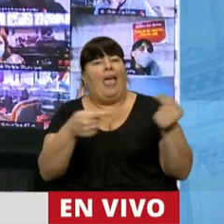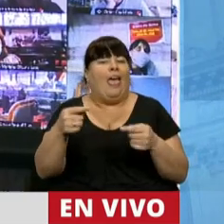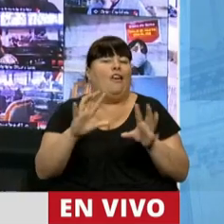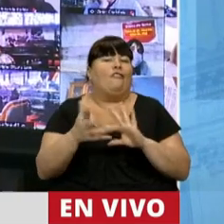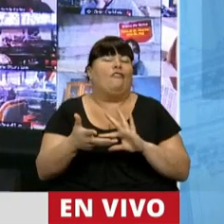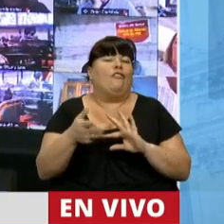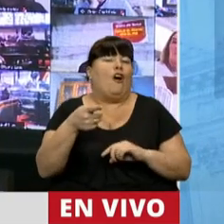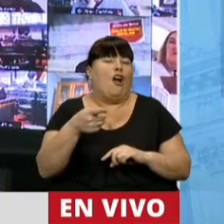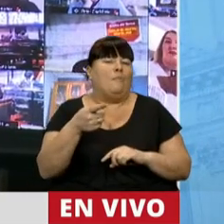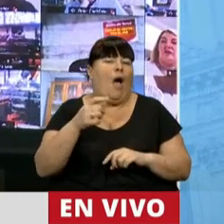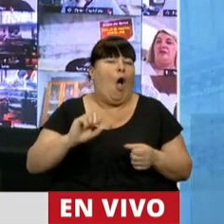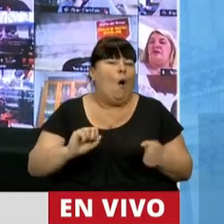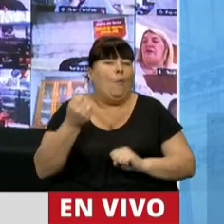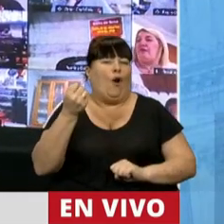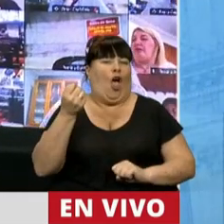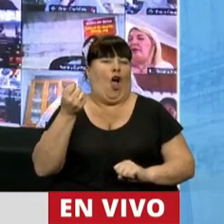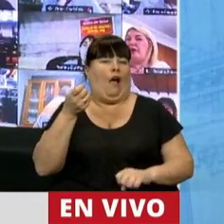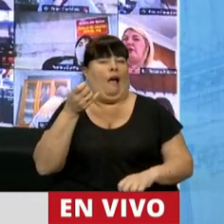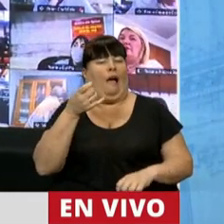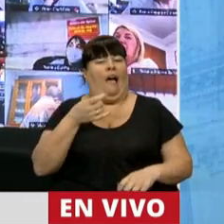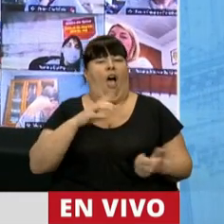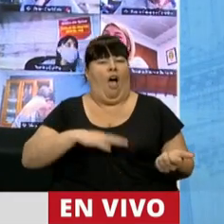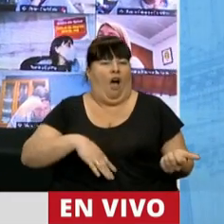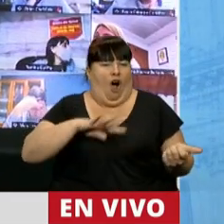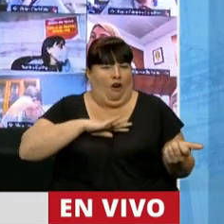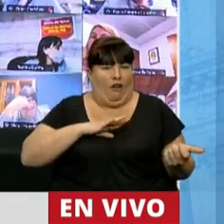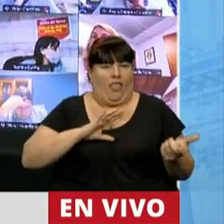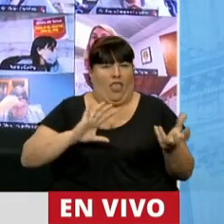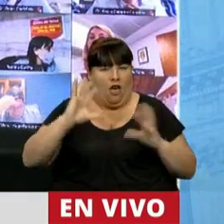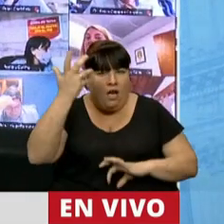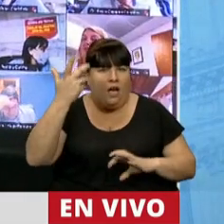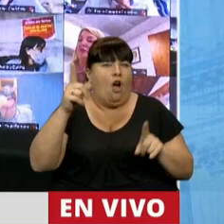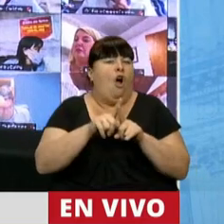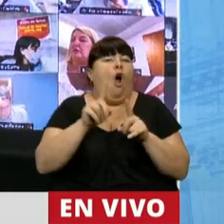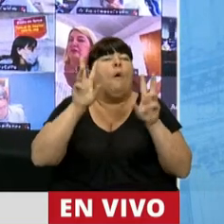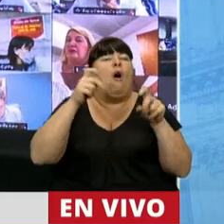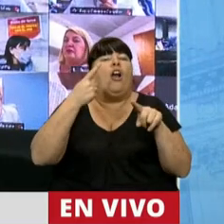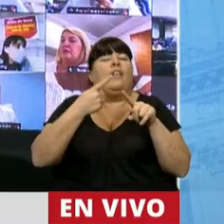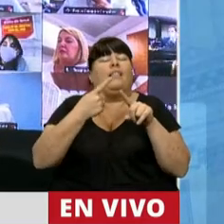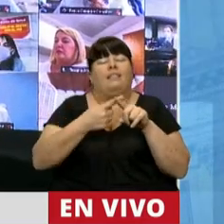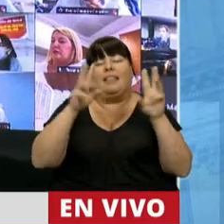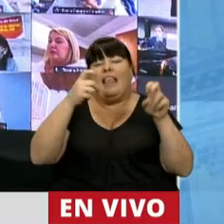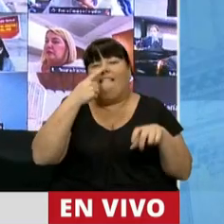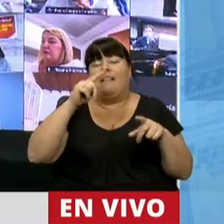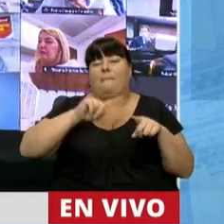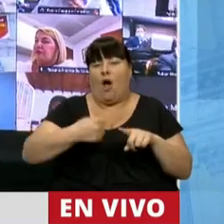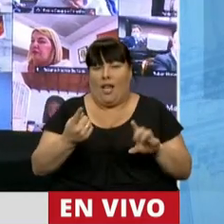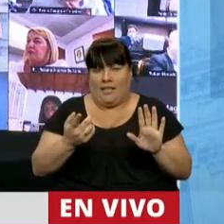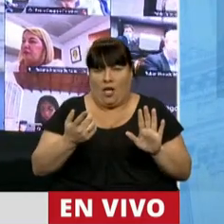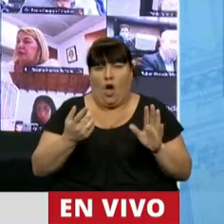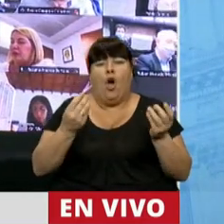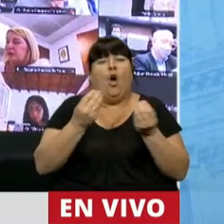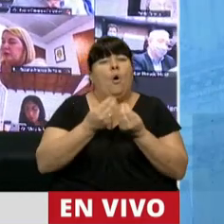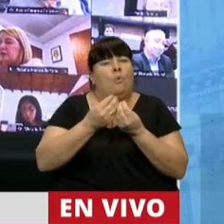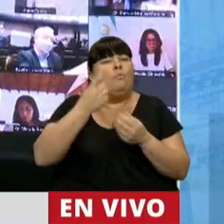por bronca, por despecho o con una finalidad política. Hay muchos